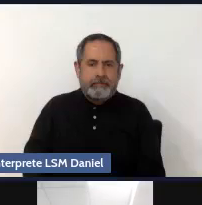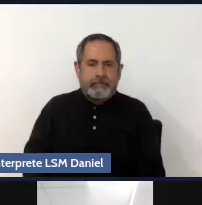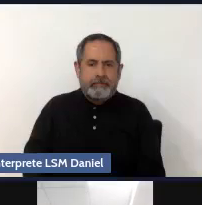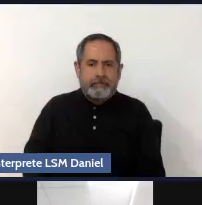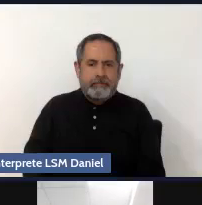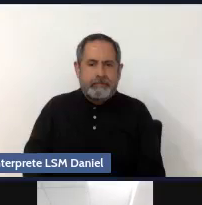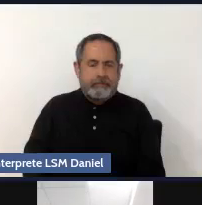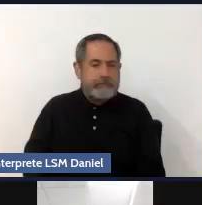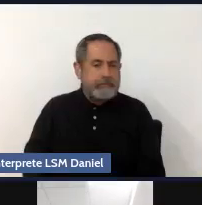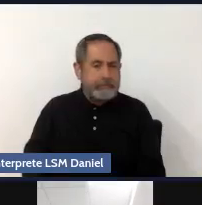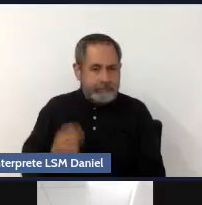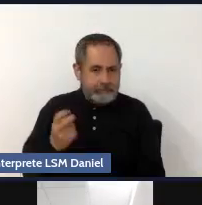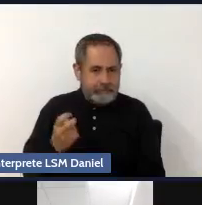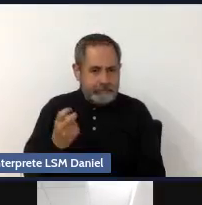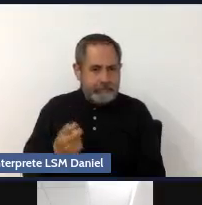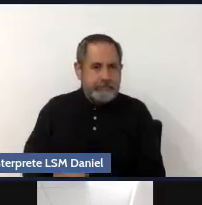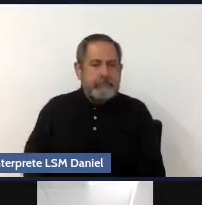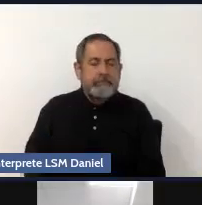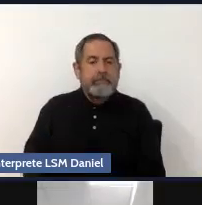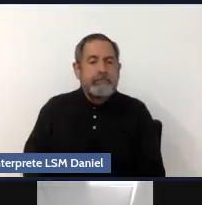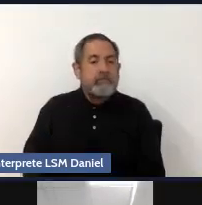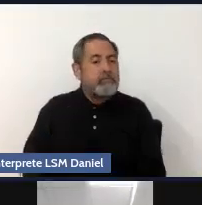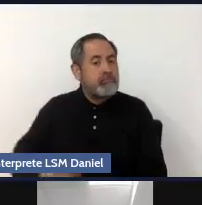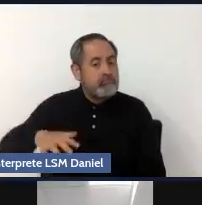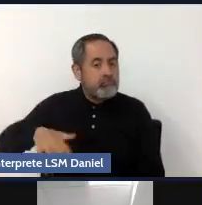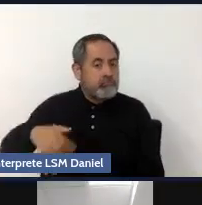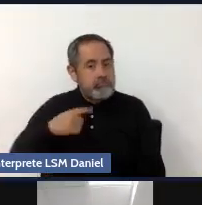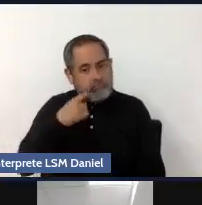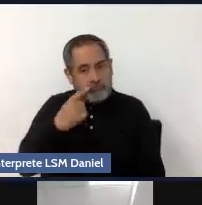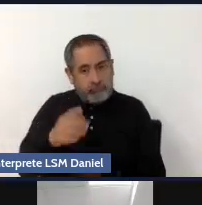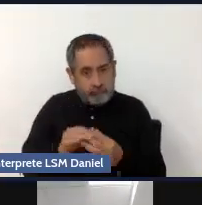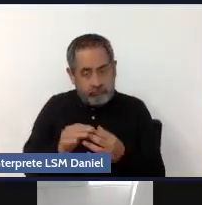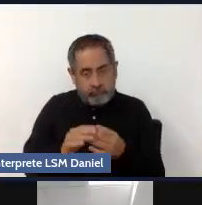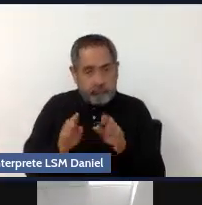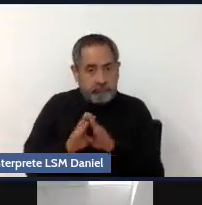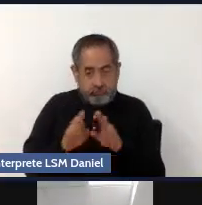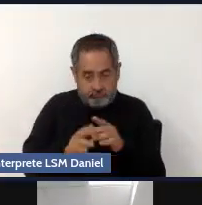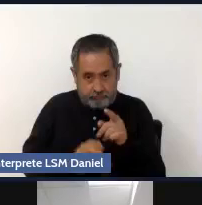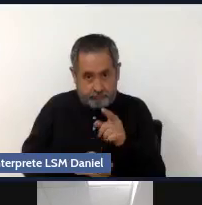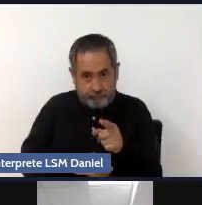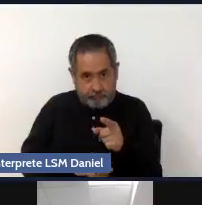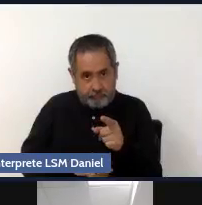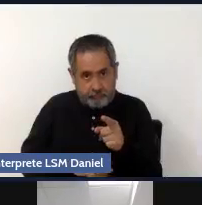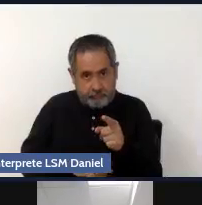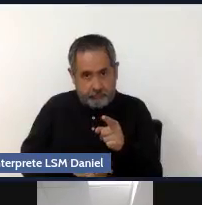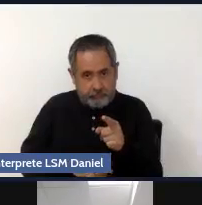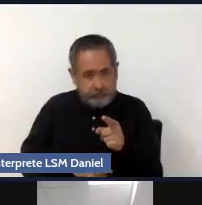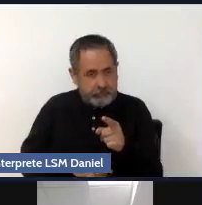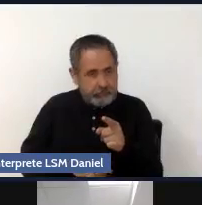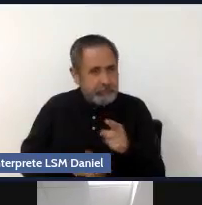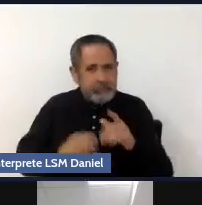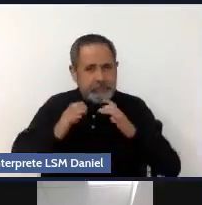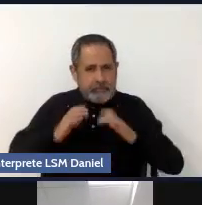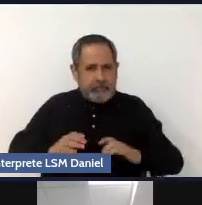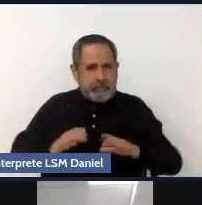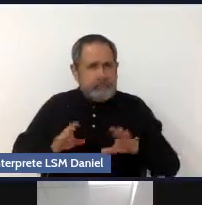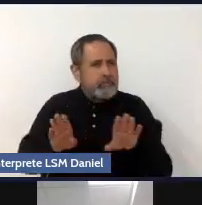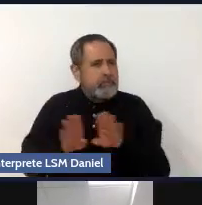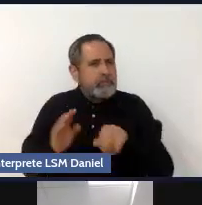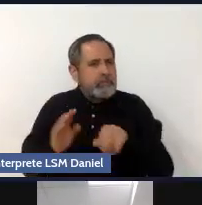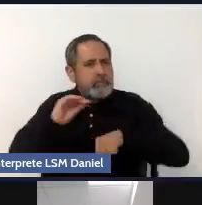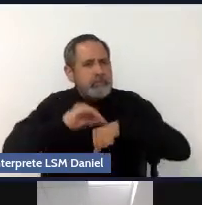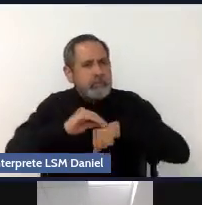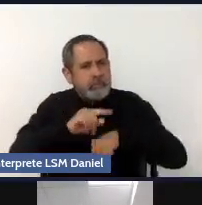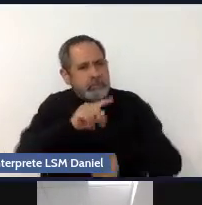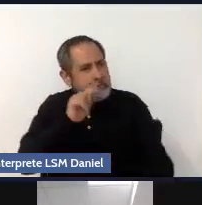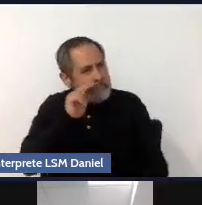Entonces, bueno, como decía, los cambios se van a ver en las conductas, en las